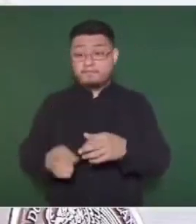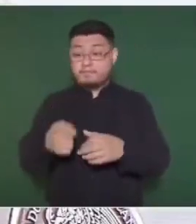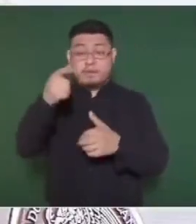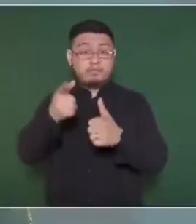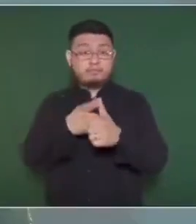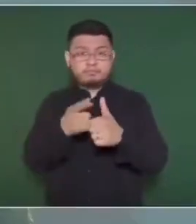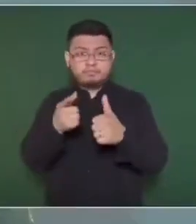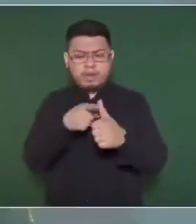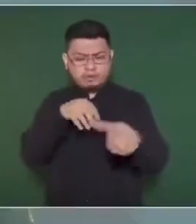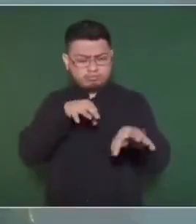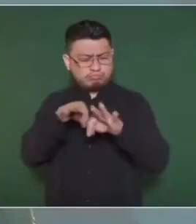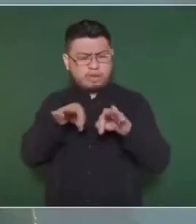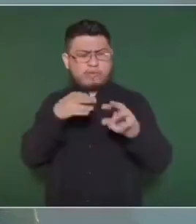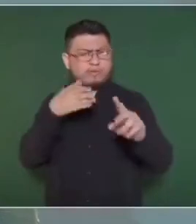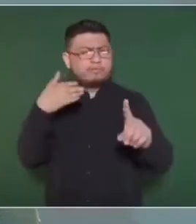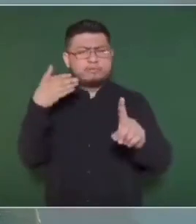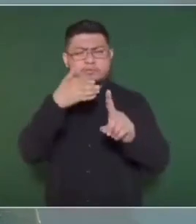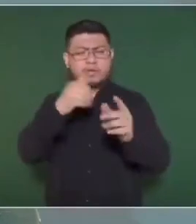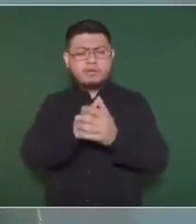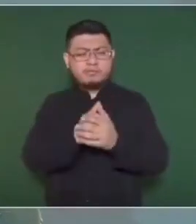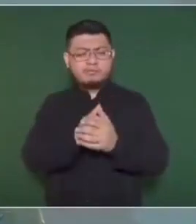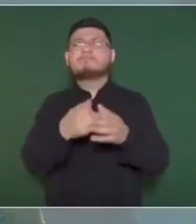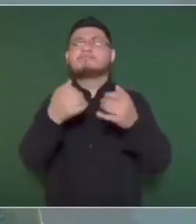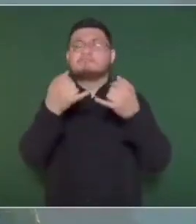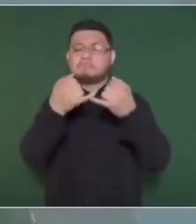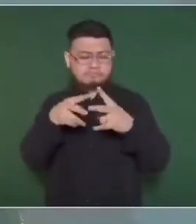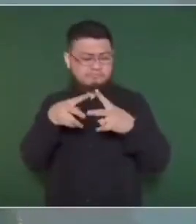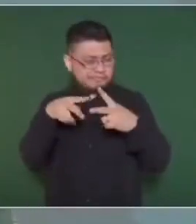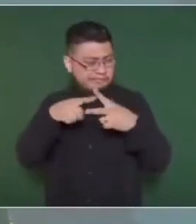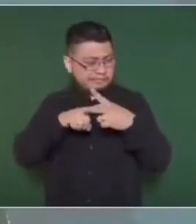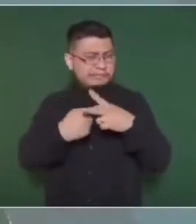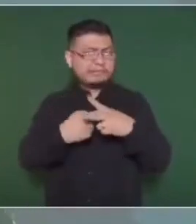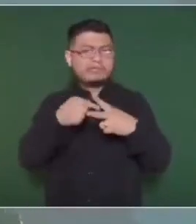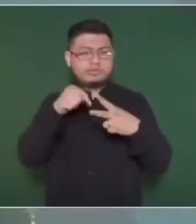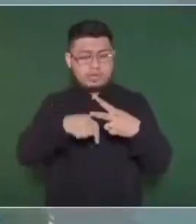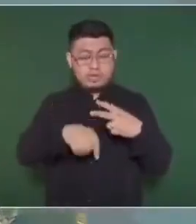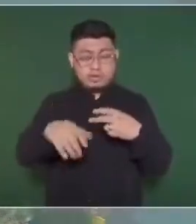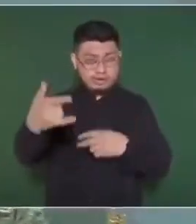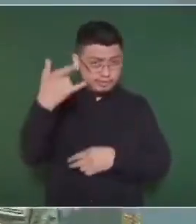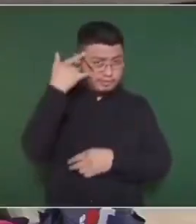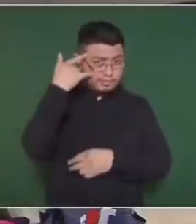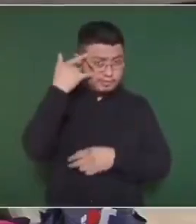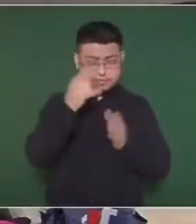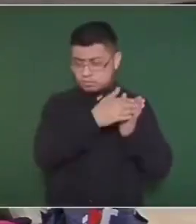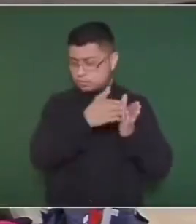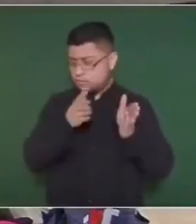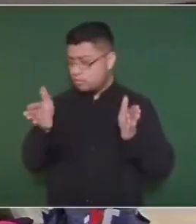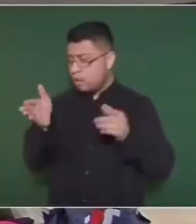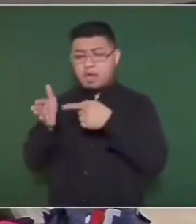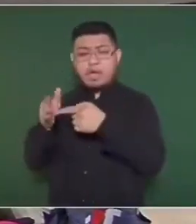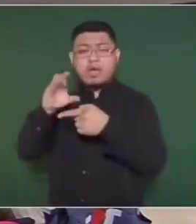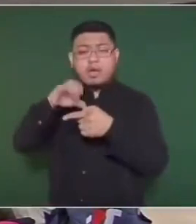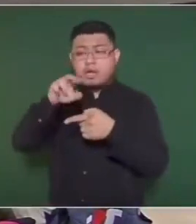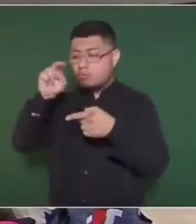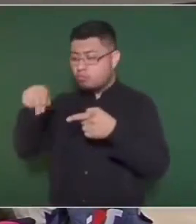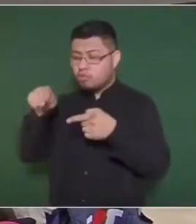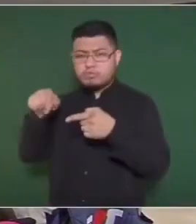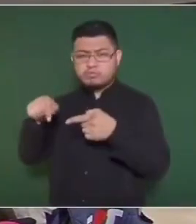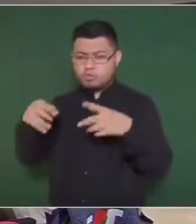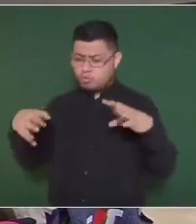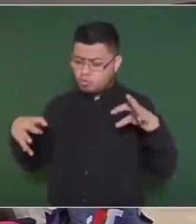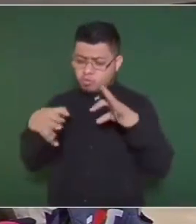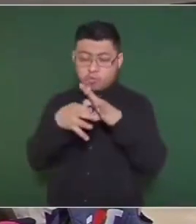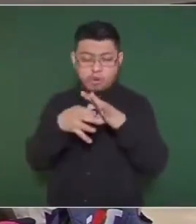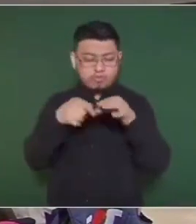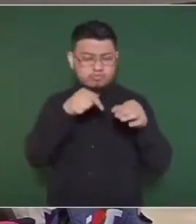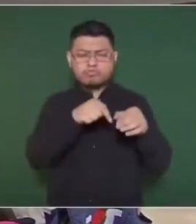tarea de nuestra misión, que es iniciar operaciones en la ruta de San Francisco de Campeche a Cancún, uniendo a través del tren